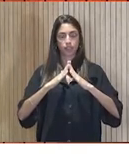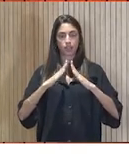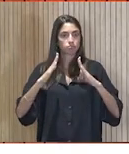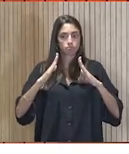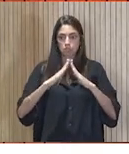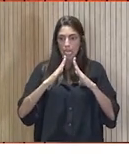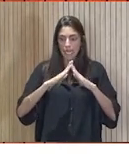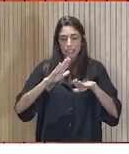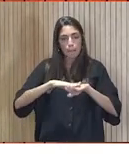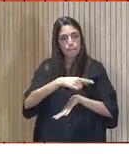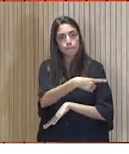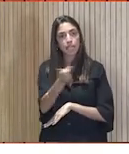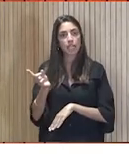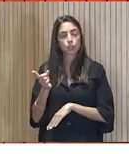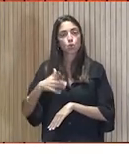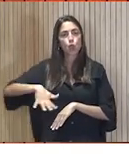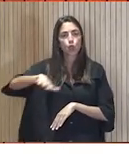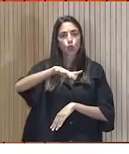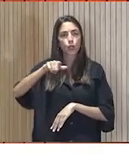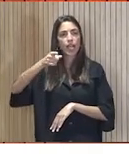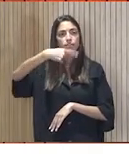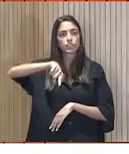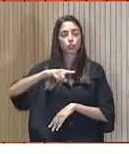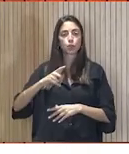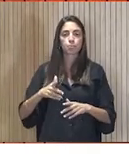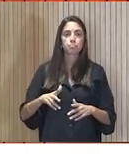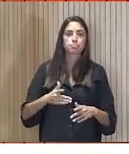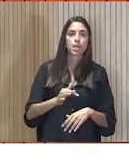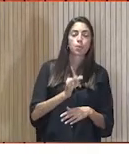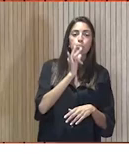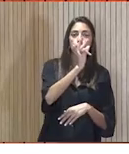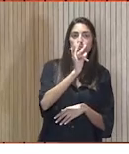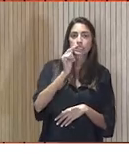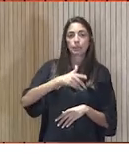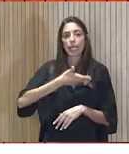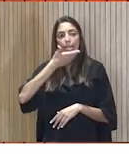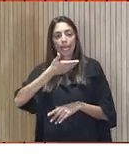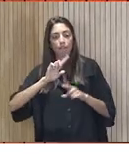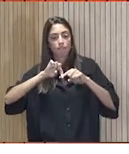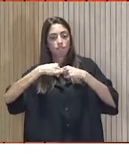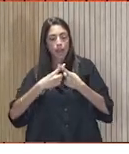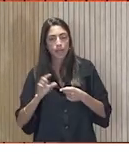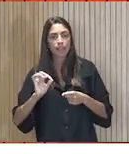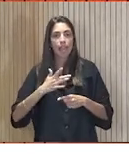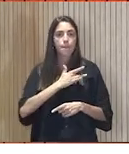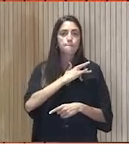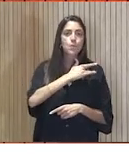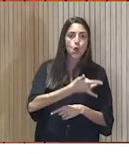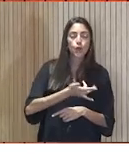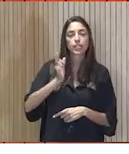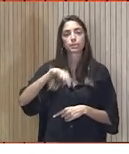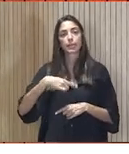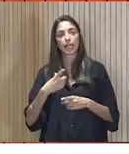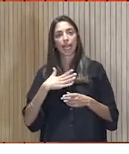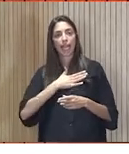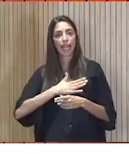para ellos Un sitio donde tengan todas las ventajas Y la calidez familiar Y el amor Y la generosidad Y la amistad